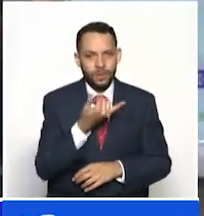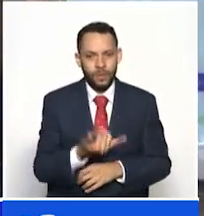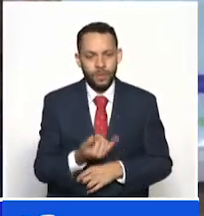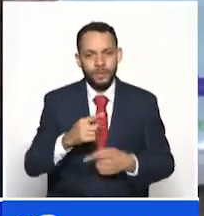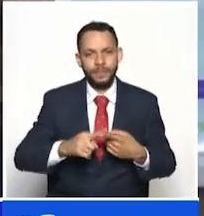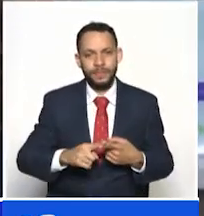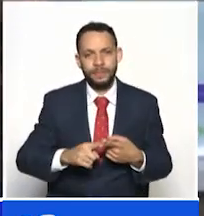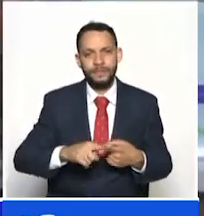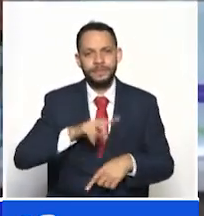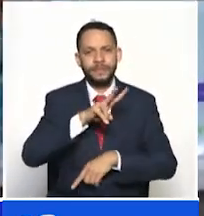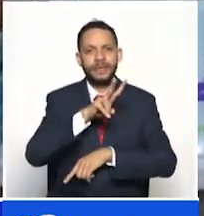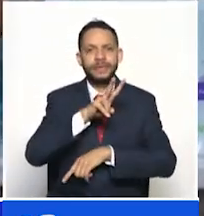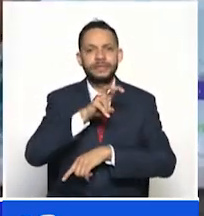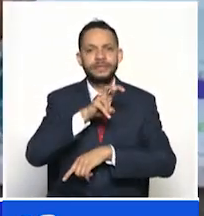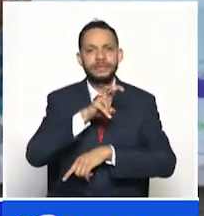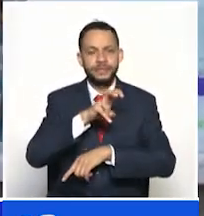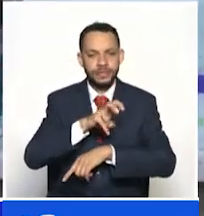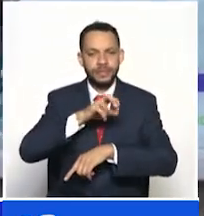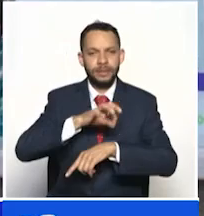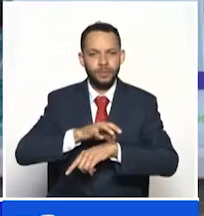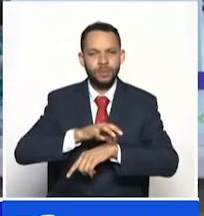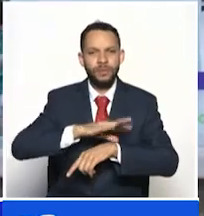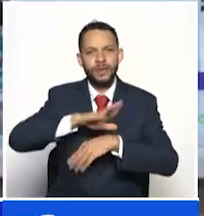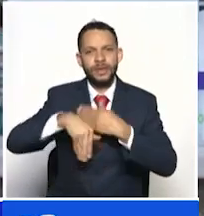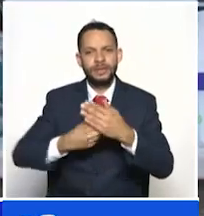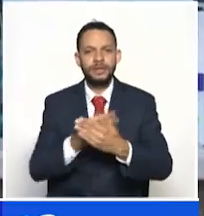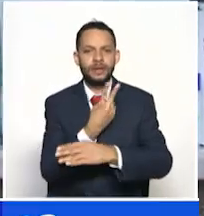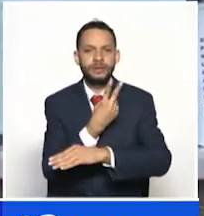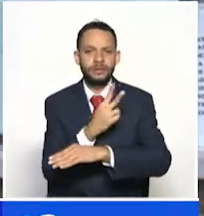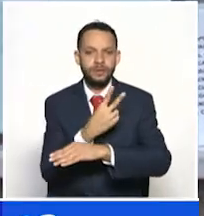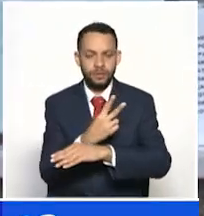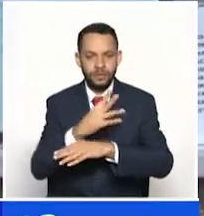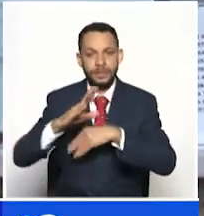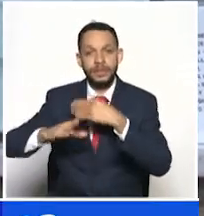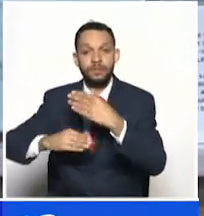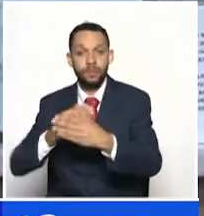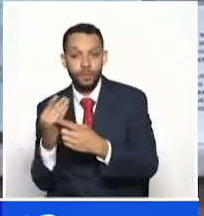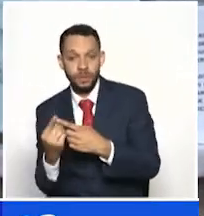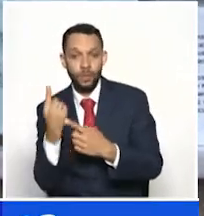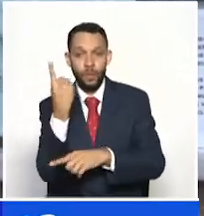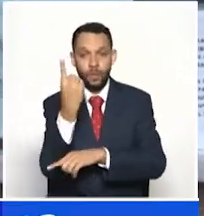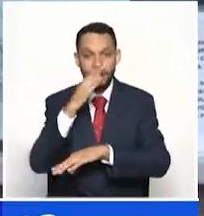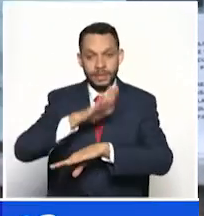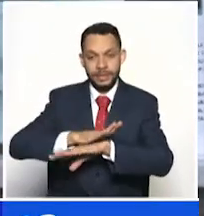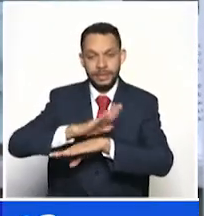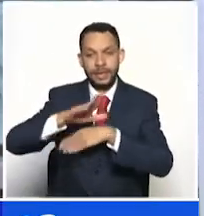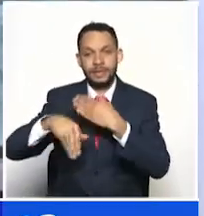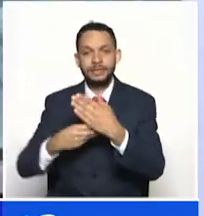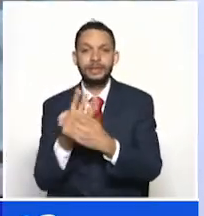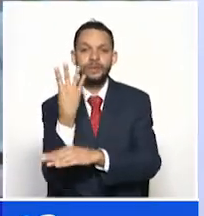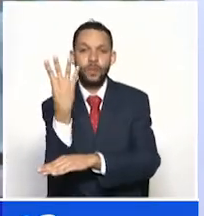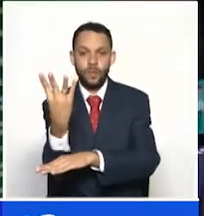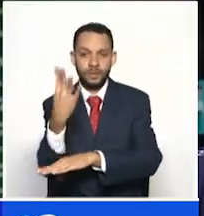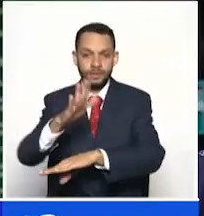horario de 7 a 12 y de 1 a 4, la página sigue abierta, todos los